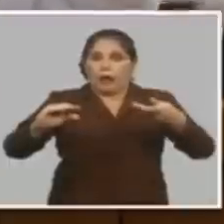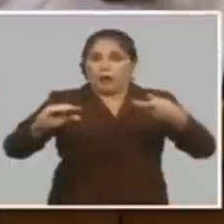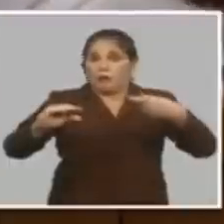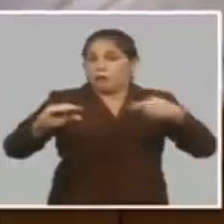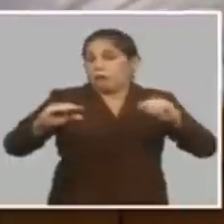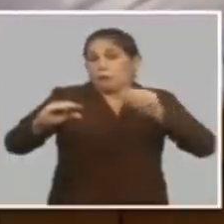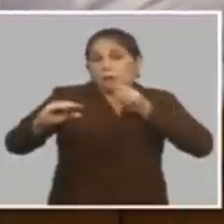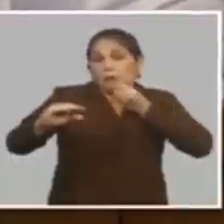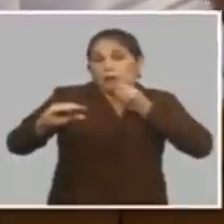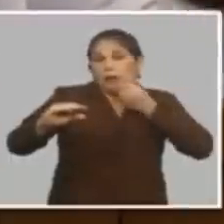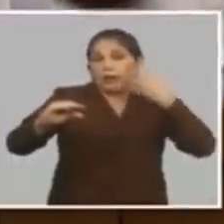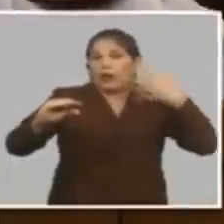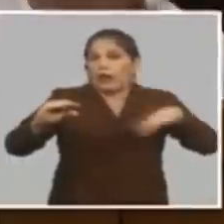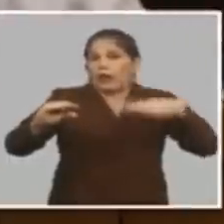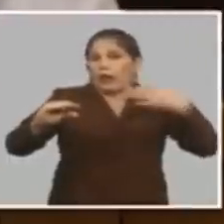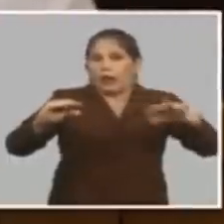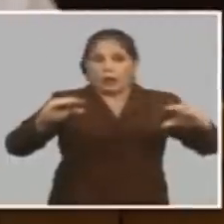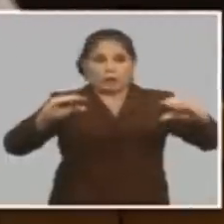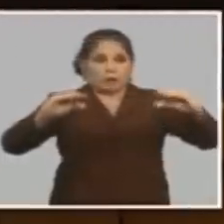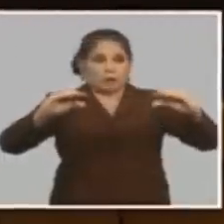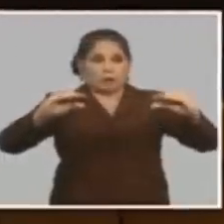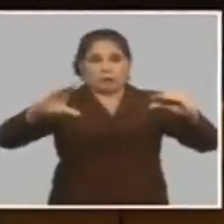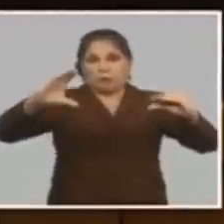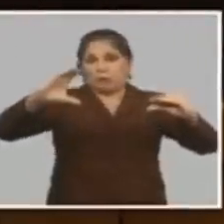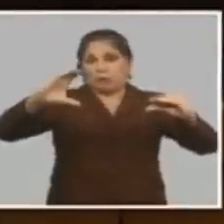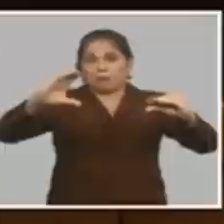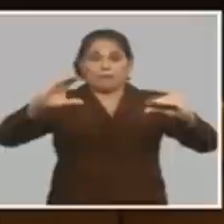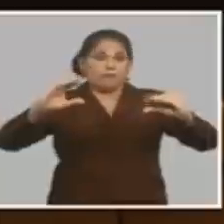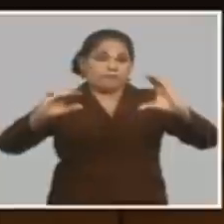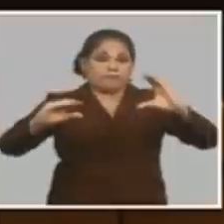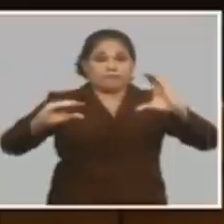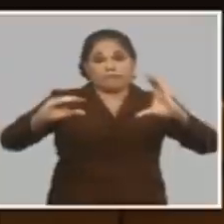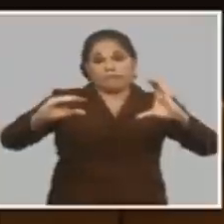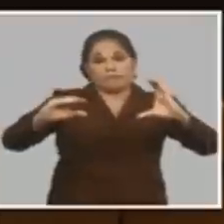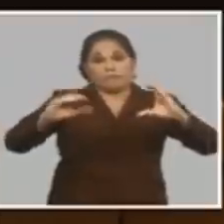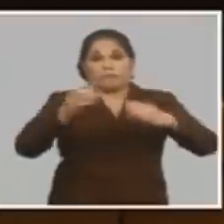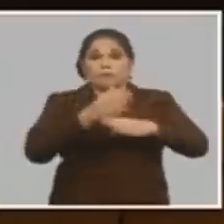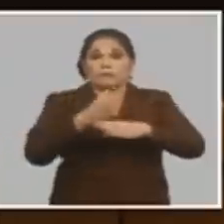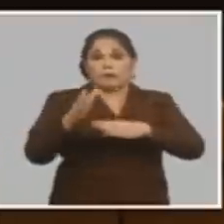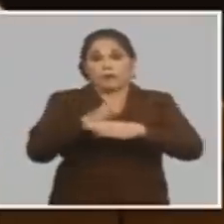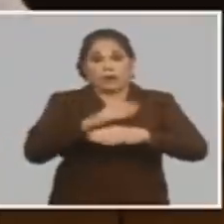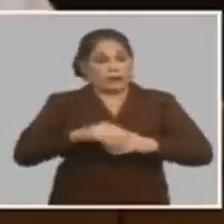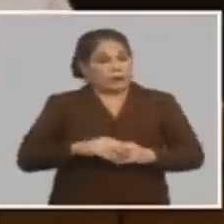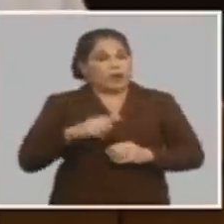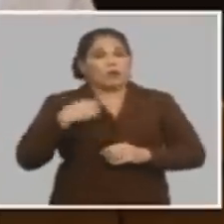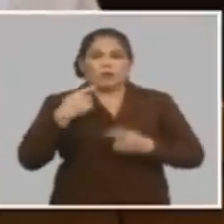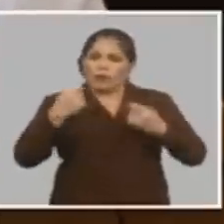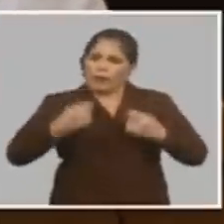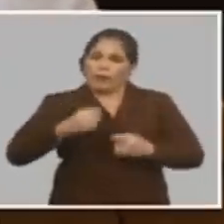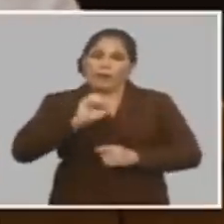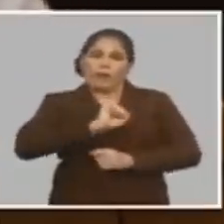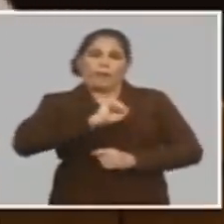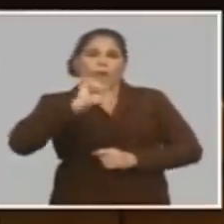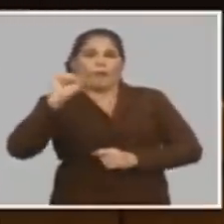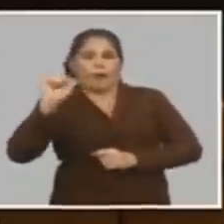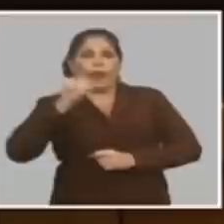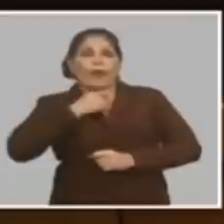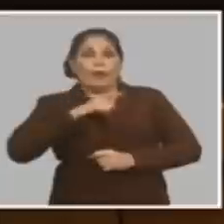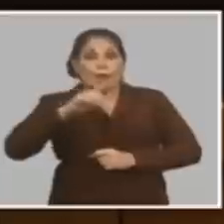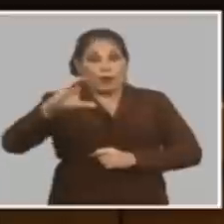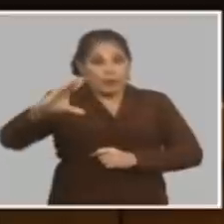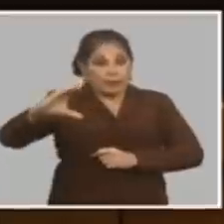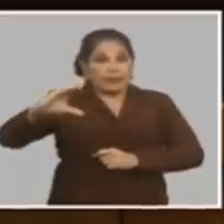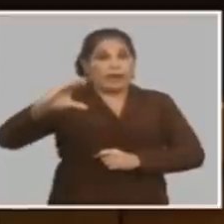precios es la llamada teoría entre salario nominal y salario real nosotros tenemos que lograr que el